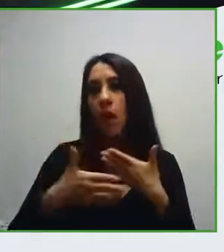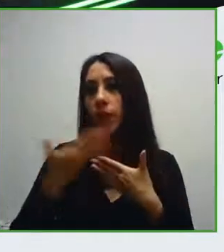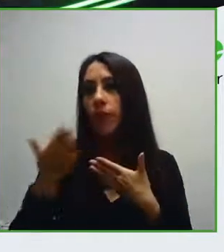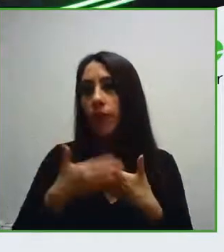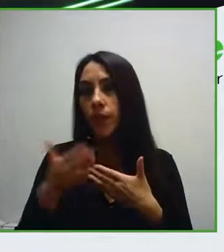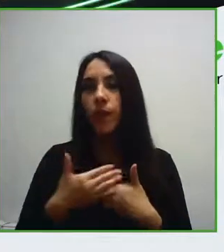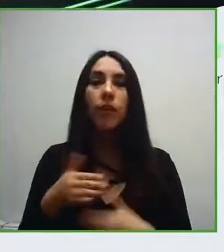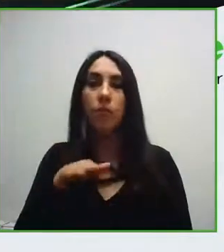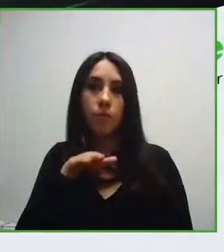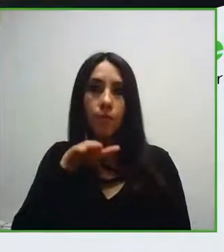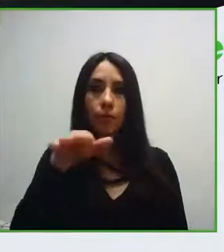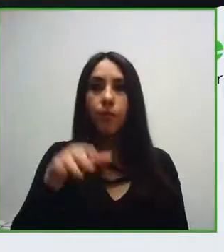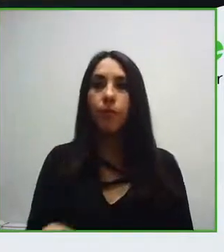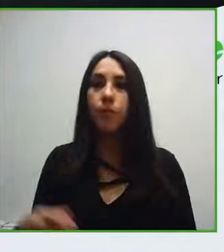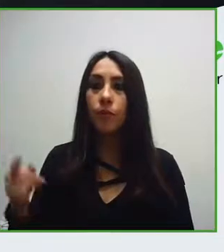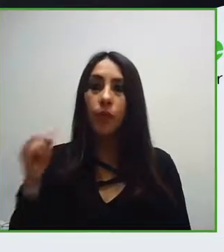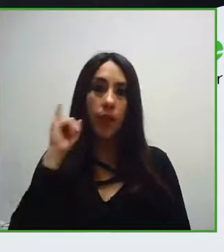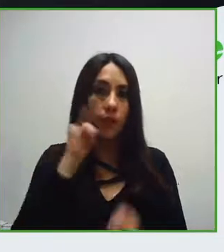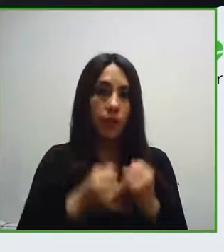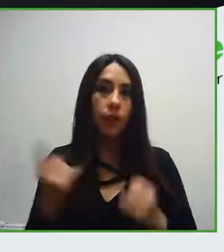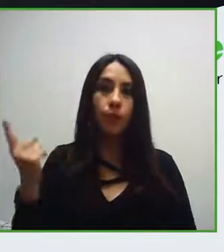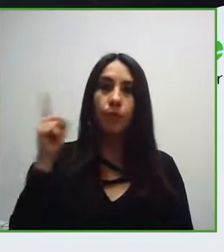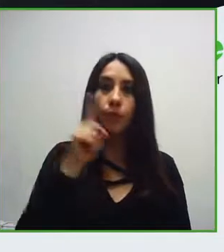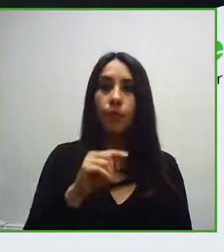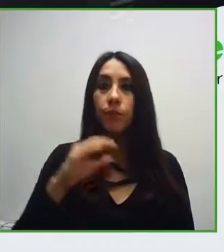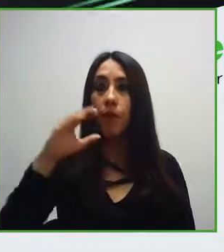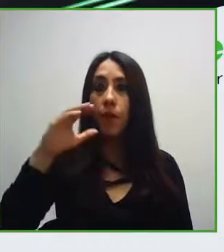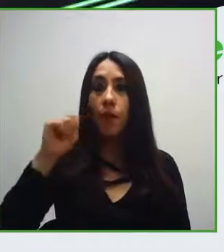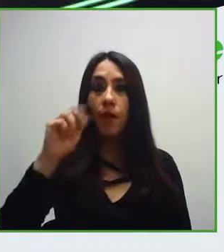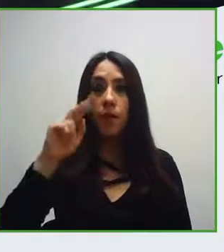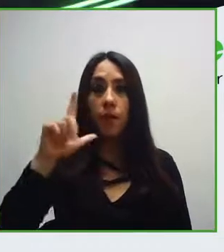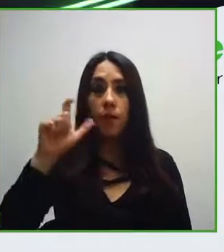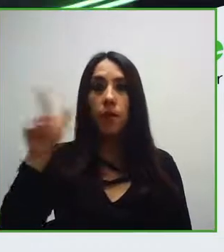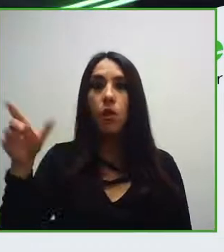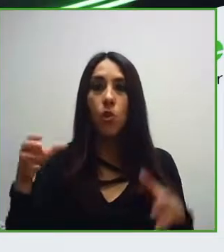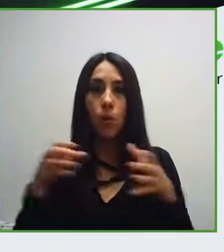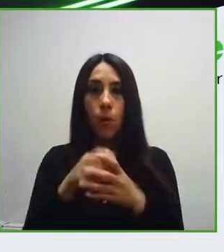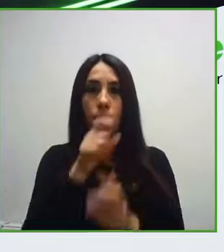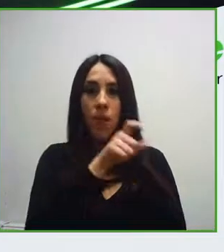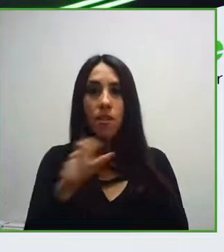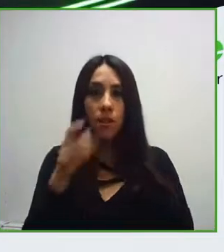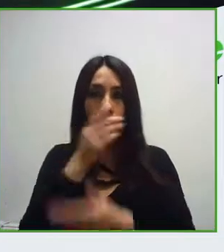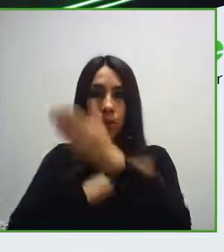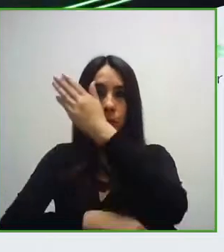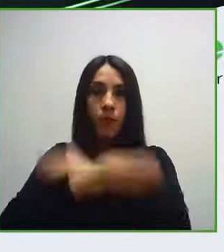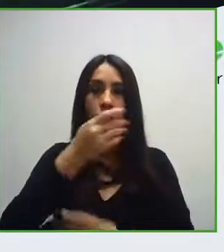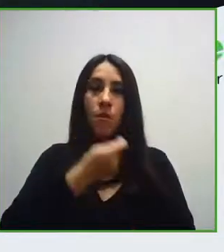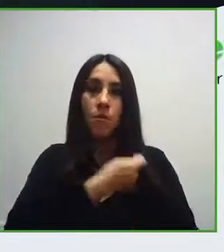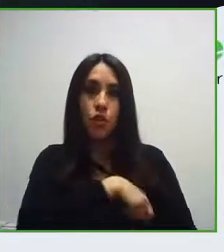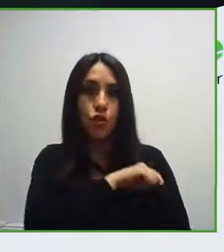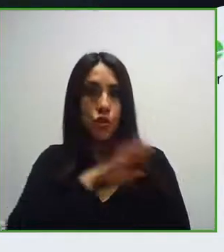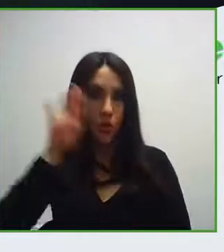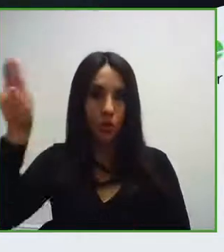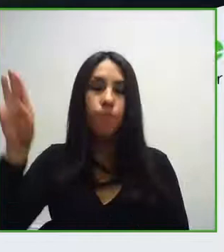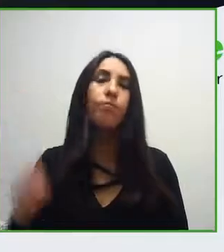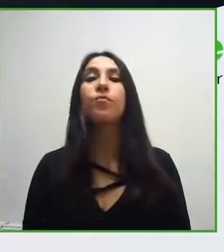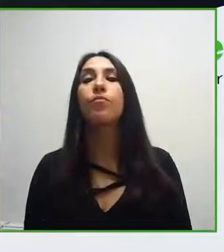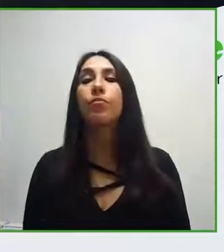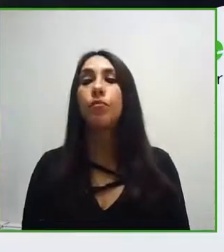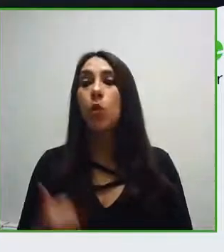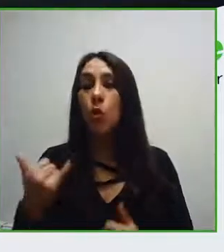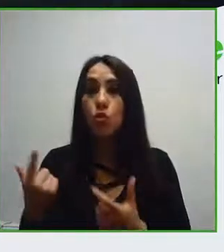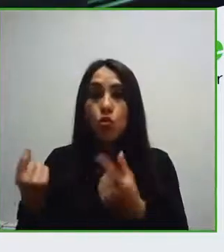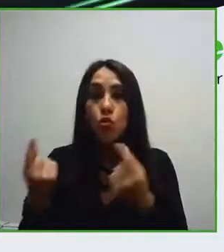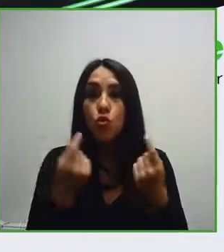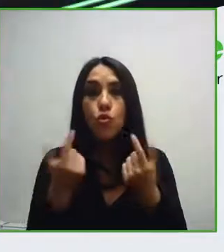Castellano, de la Asociación de Personas con Movilidad Reducida de España, quienes han creado la aplicación Park4Disk, que permite